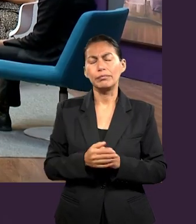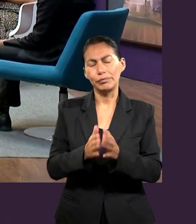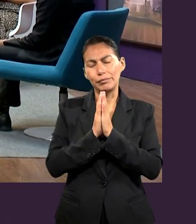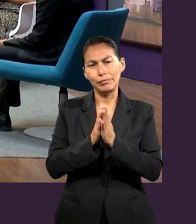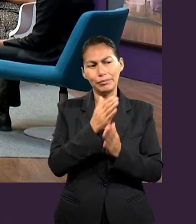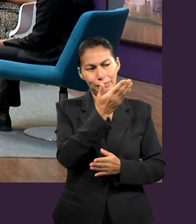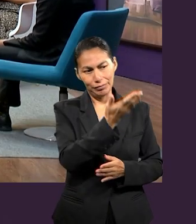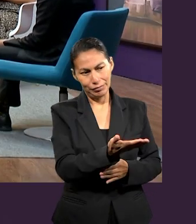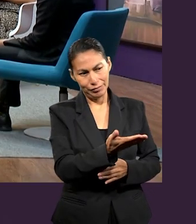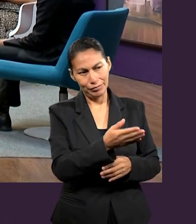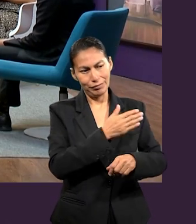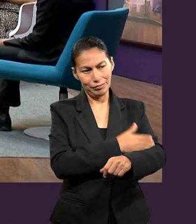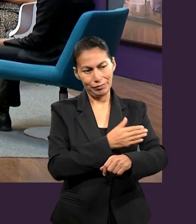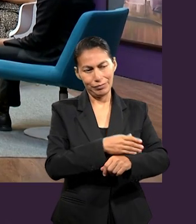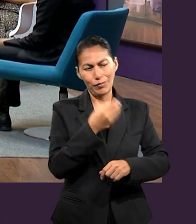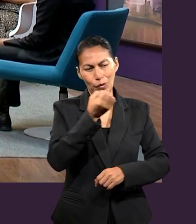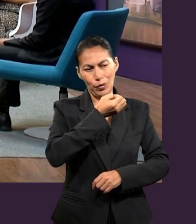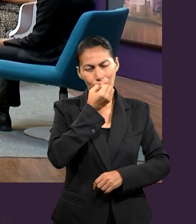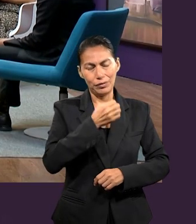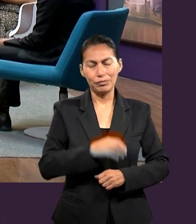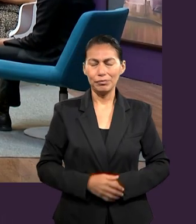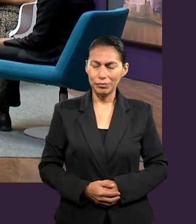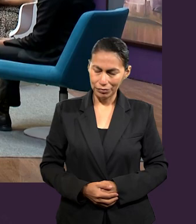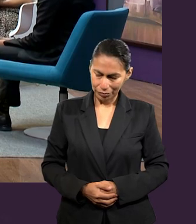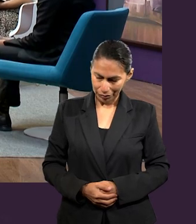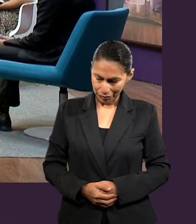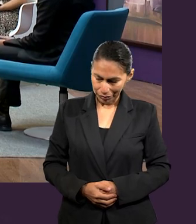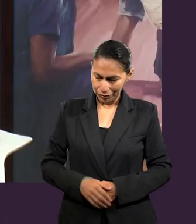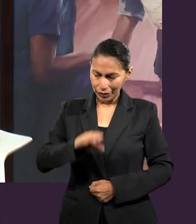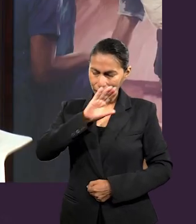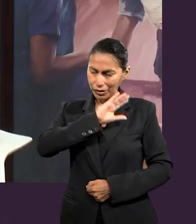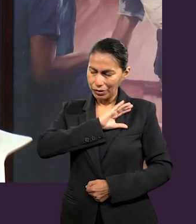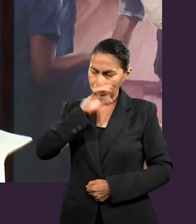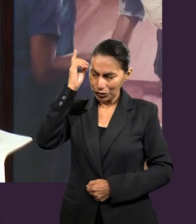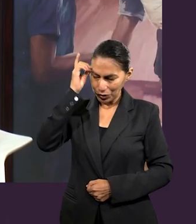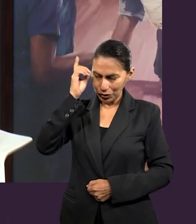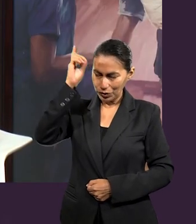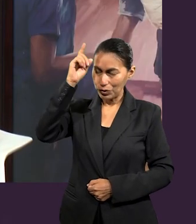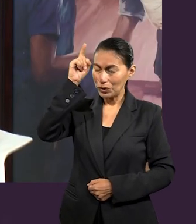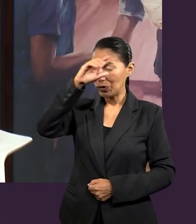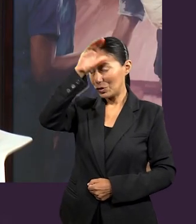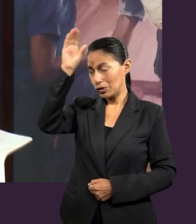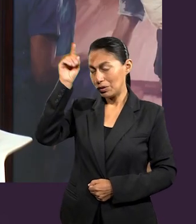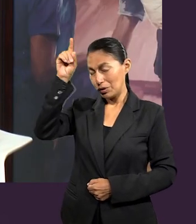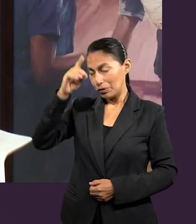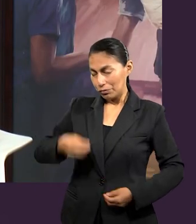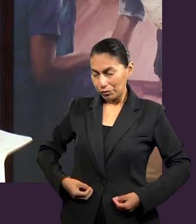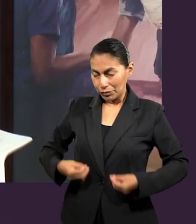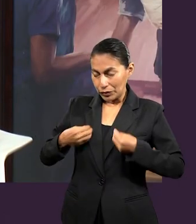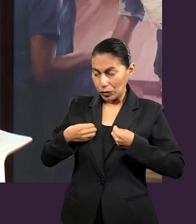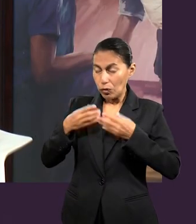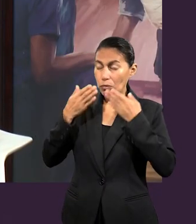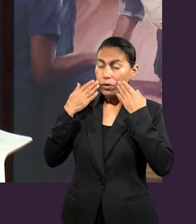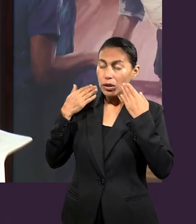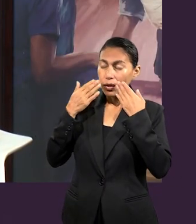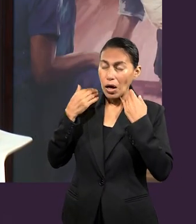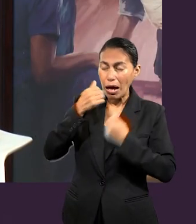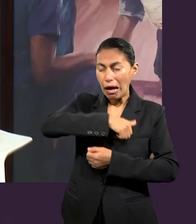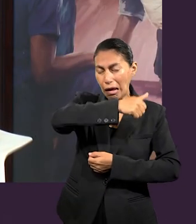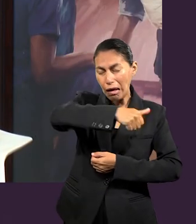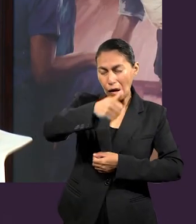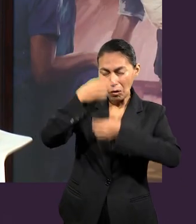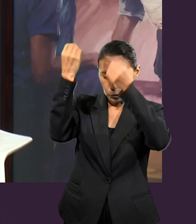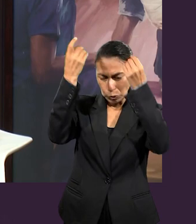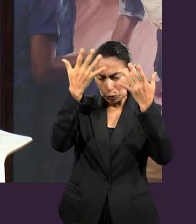en labios de nuestra compañera. Oremos. Querido Dios que estás en los cielos, gracias Señor por tu amor y por tu misericordia